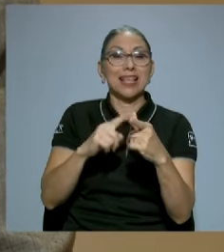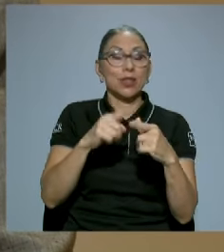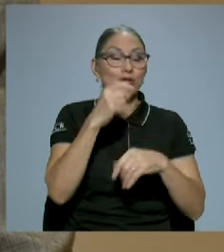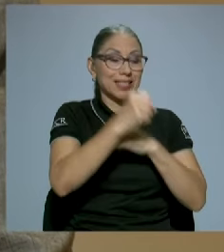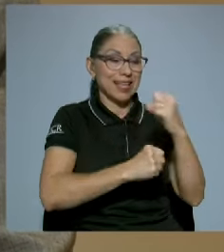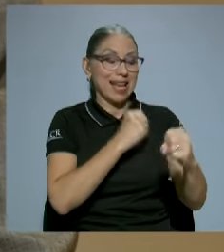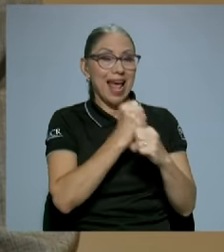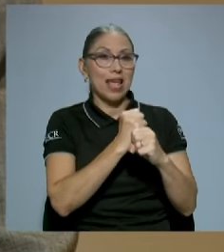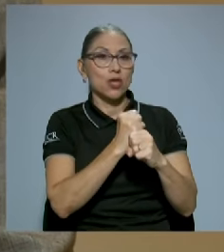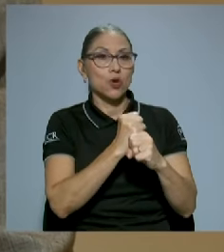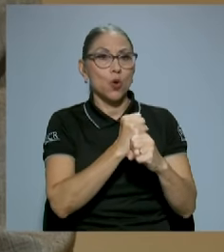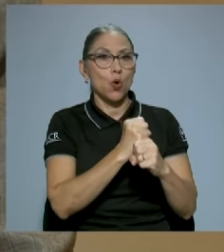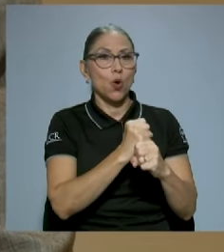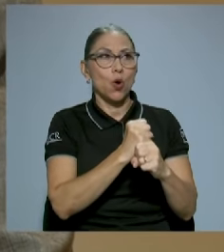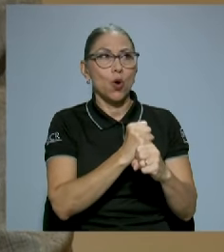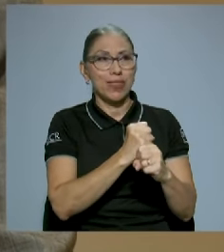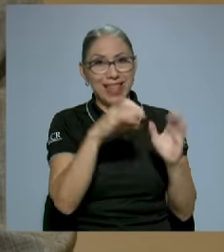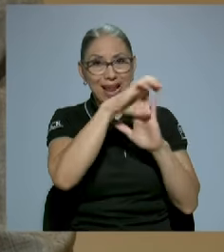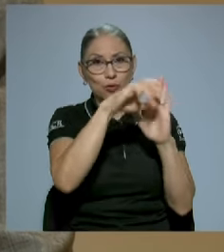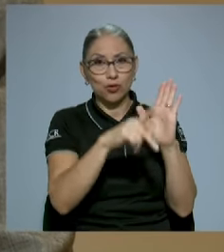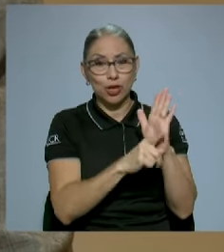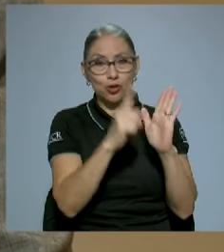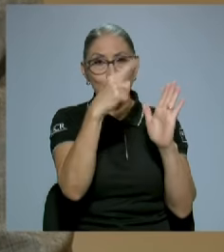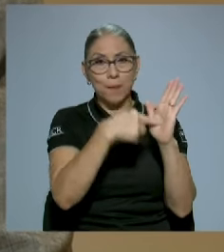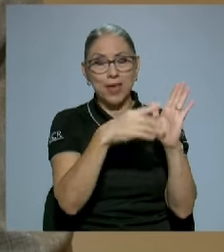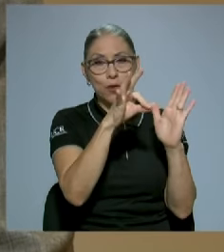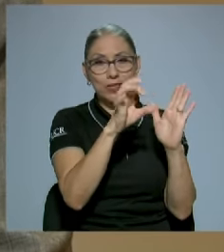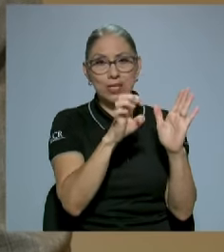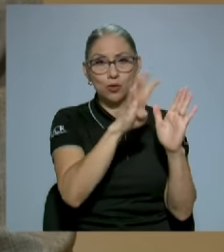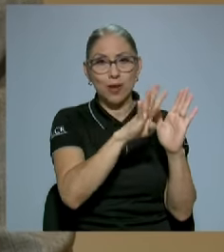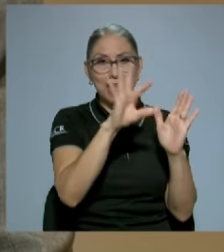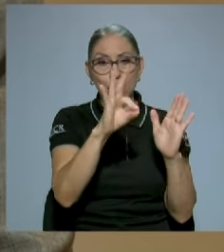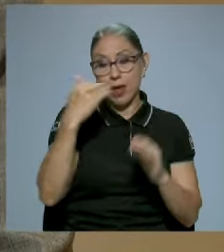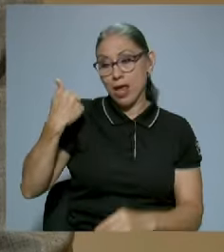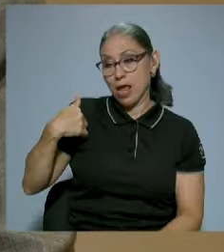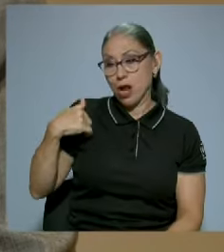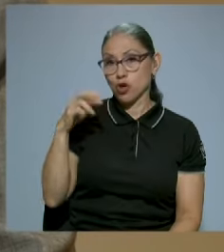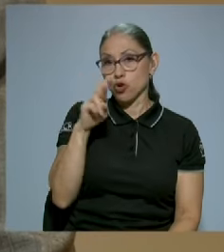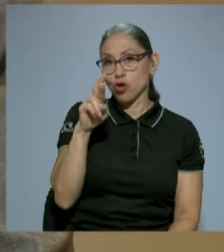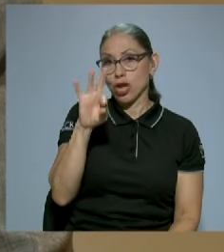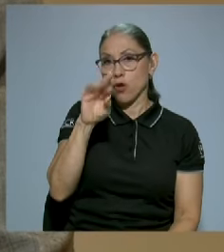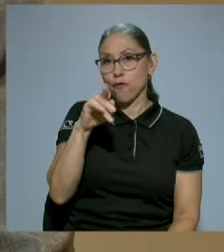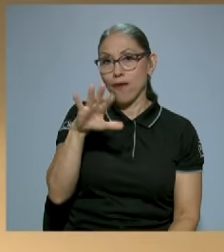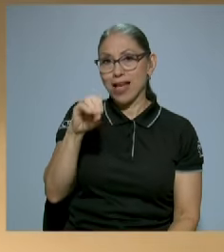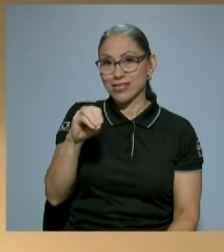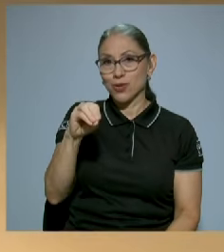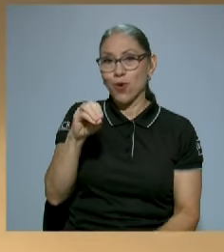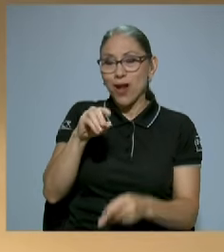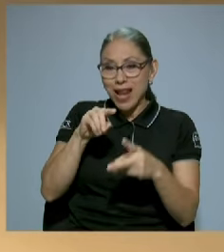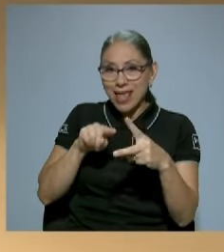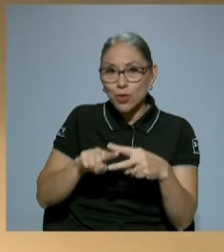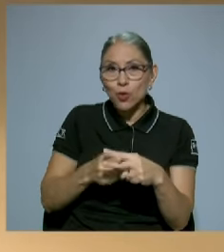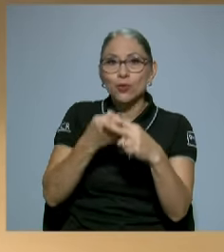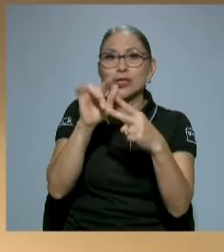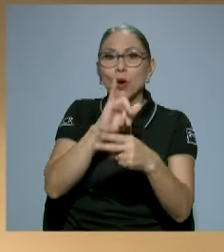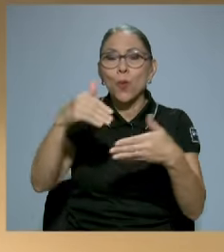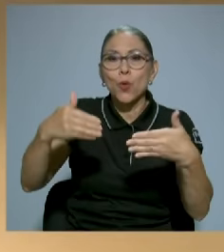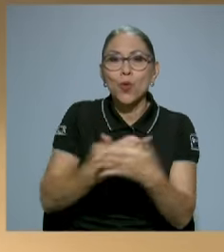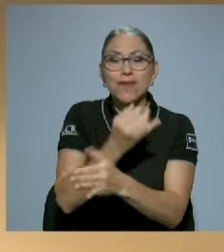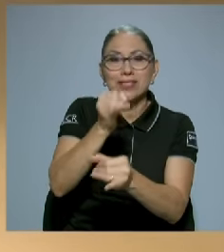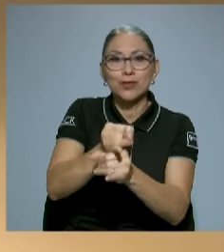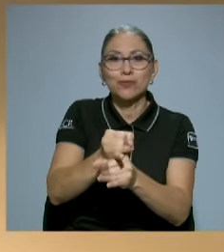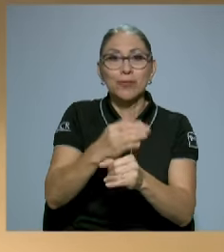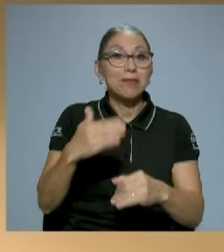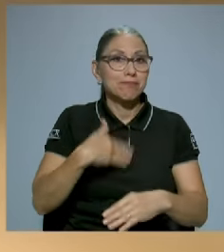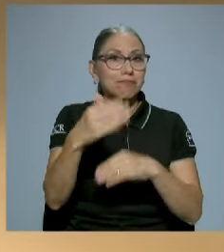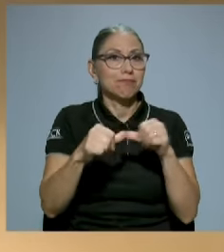en la constitución del 49, Rodrigo Fácil la introduce como una nueva institución. Regresamos una